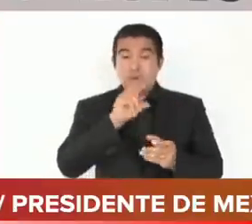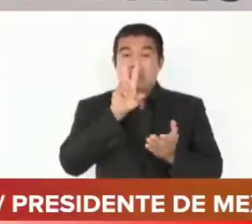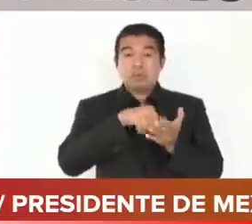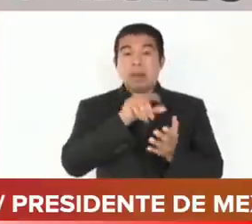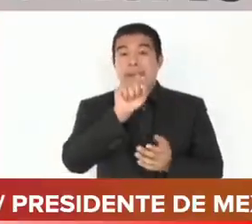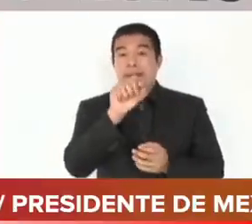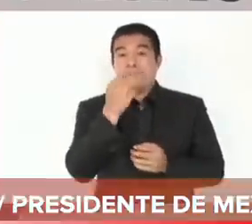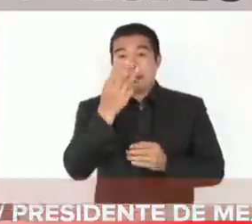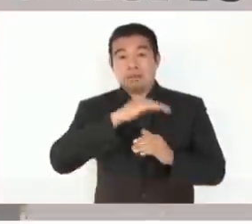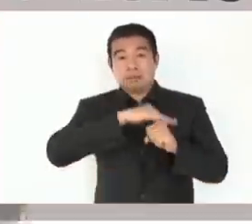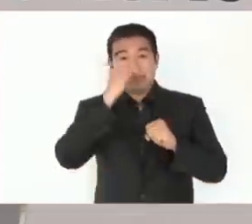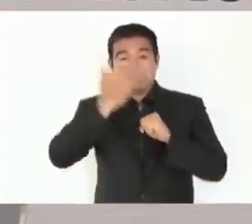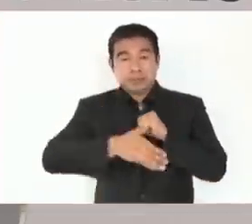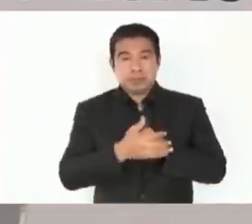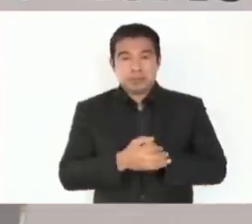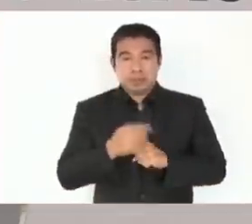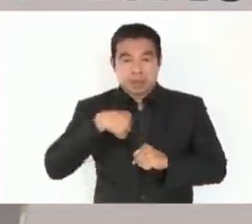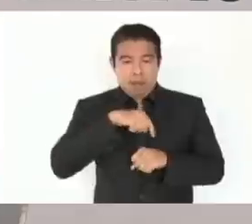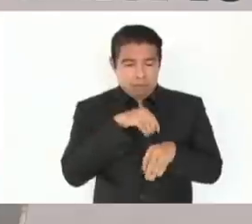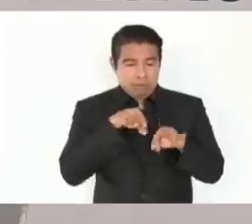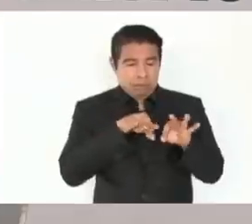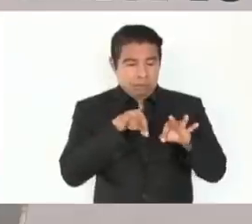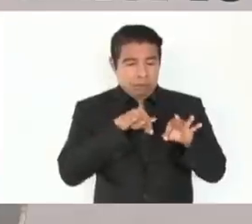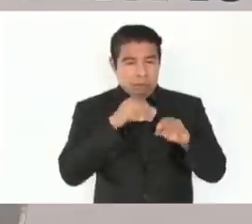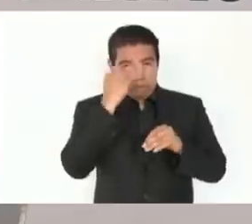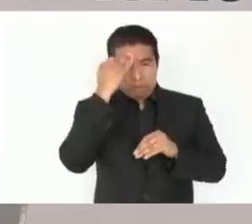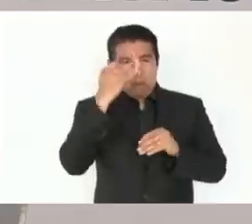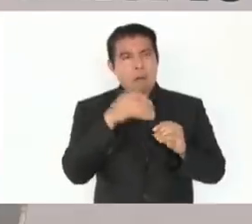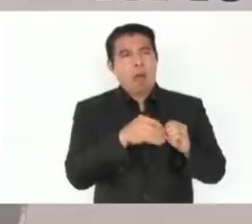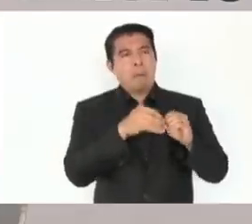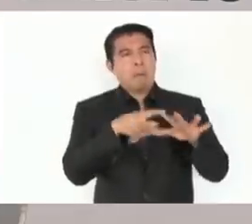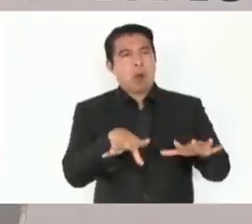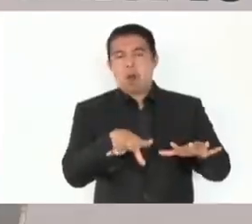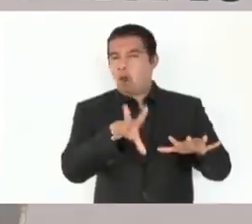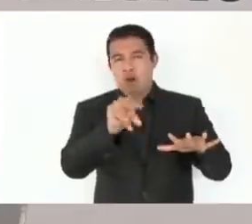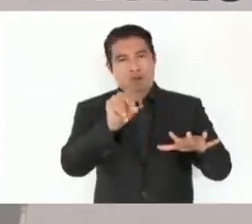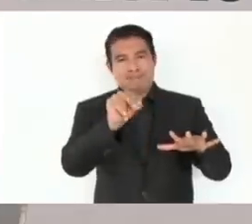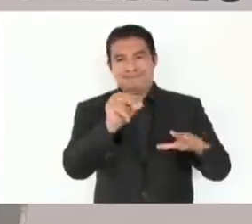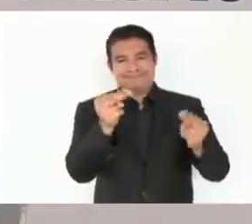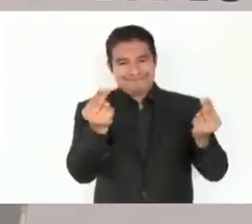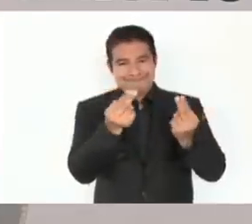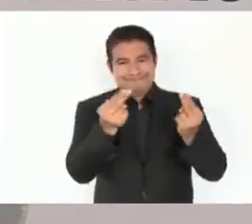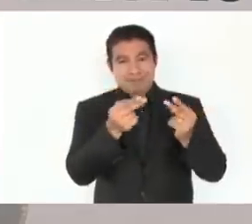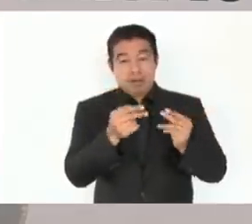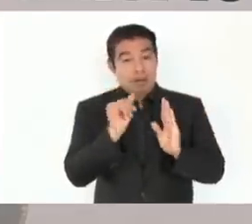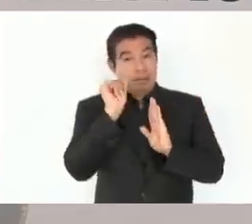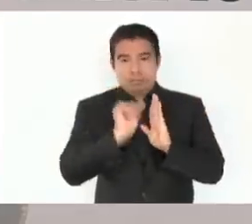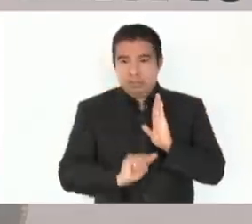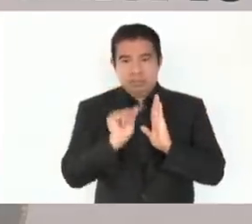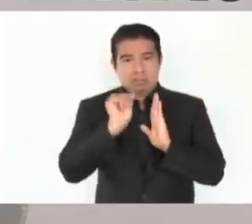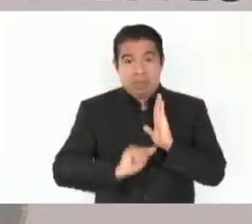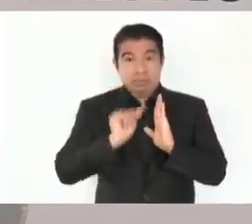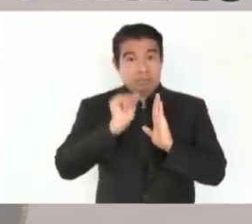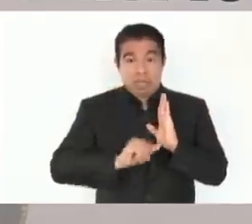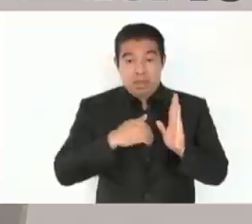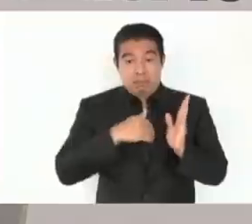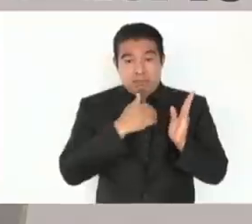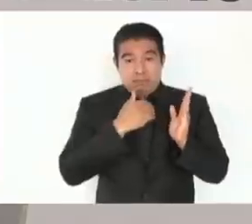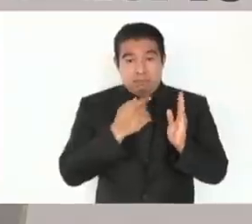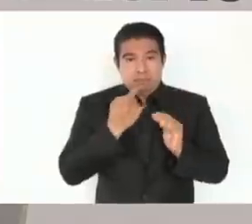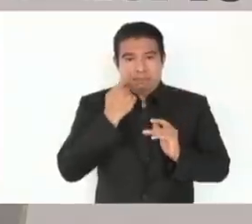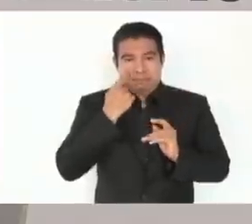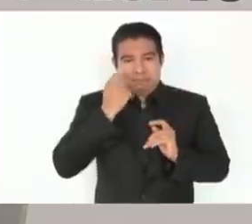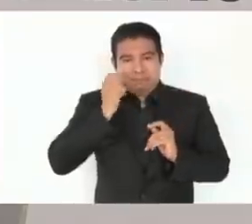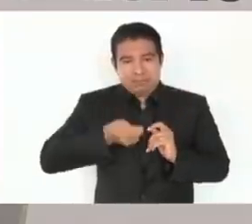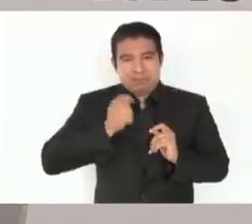perder tiempo. Si es necesario, voy a estar cada mes en